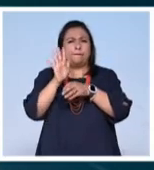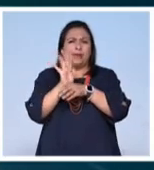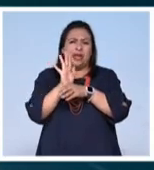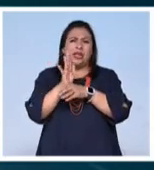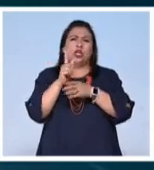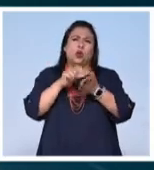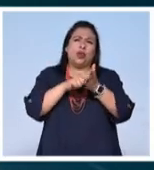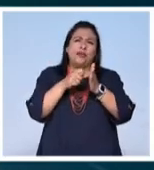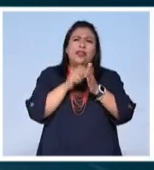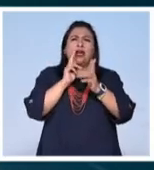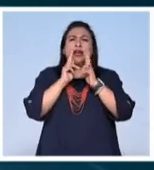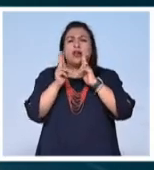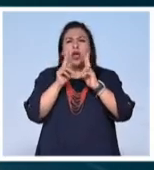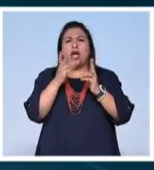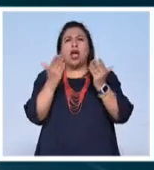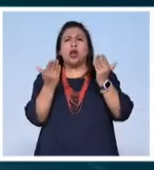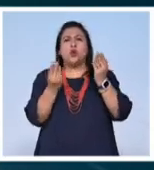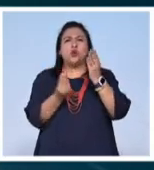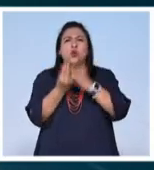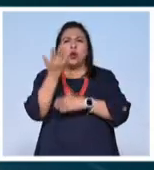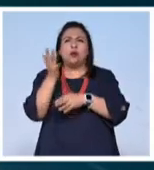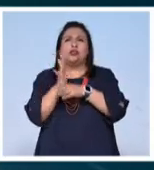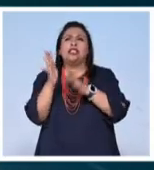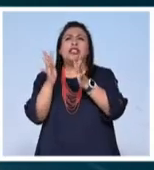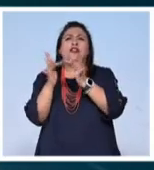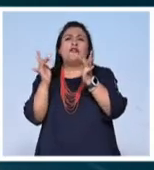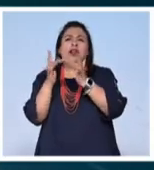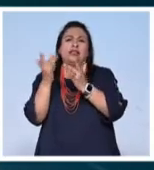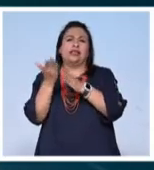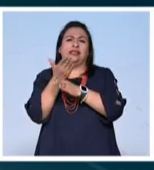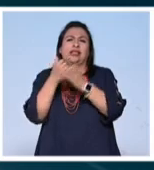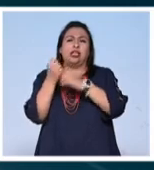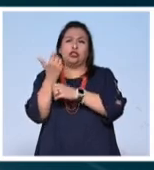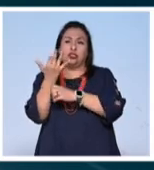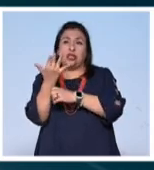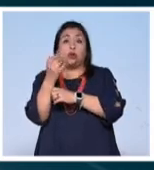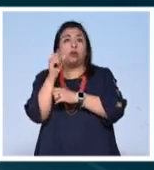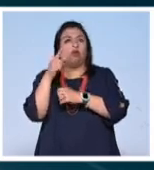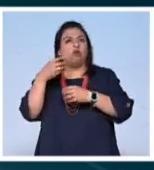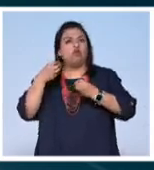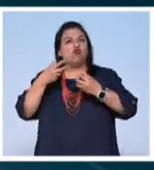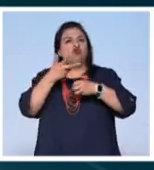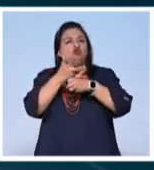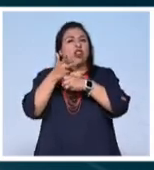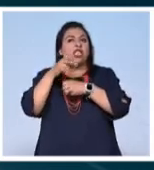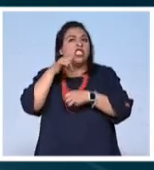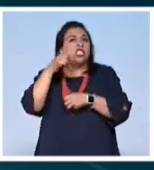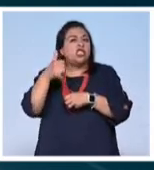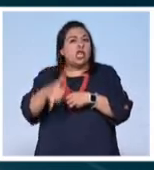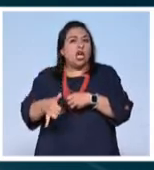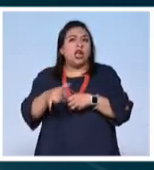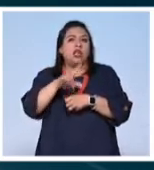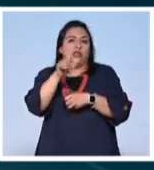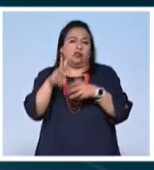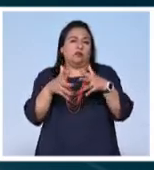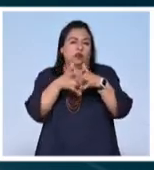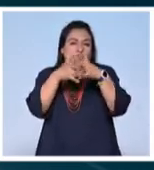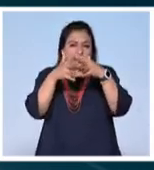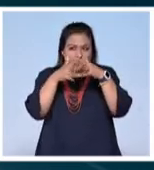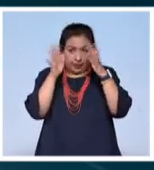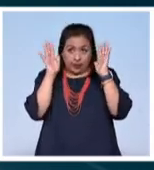técnico y narrativo como contrapeso a la nueva ola del cine francés de los 50 y la imparable industria del cine italiano surgida en la posguerra